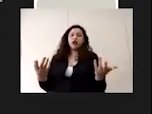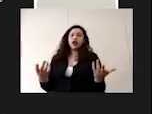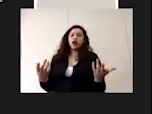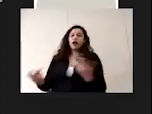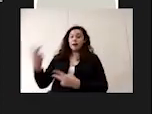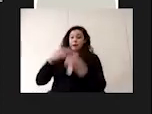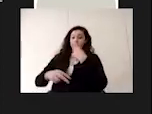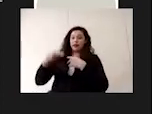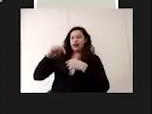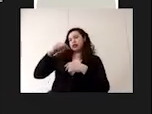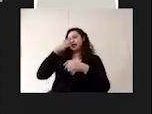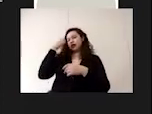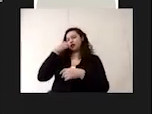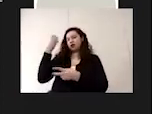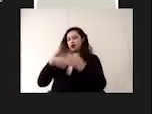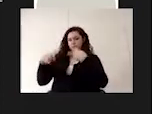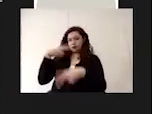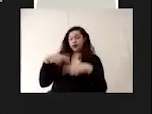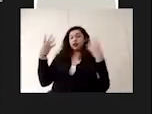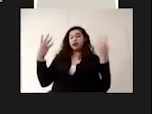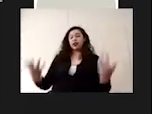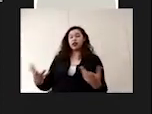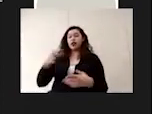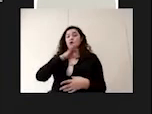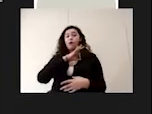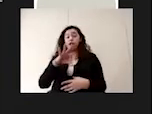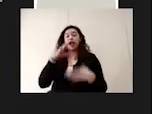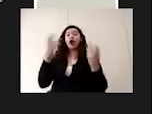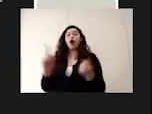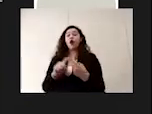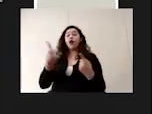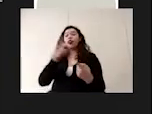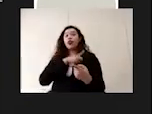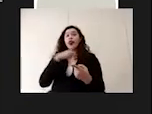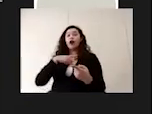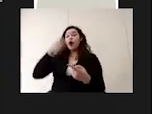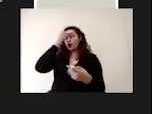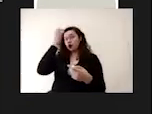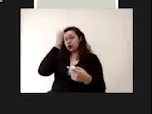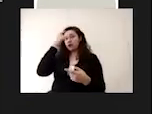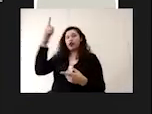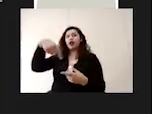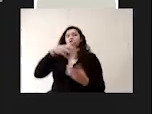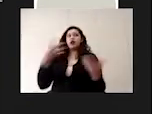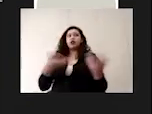plantel educativo, pueden y aún más deben conocerlo para poderlo realizar.